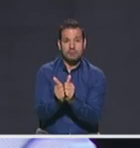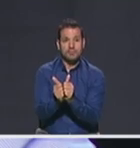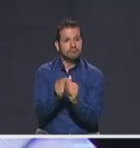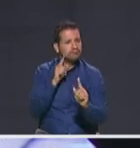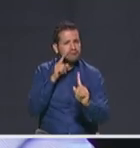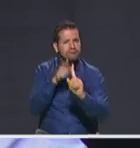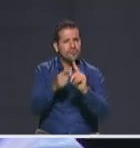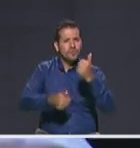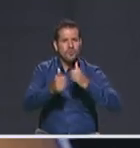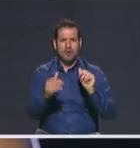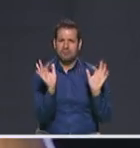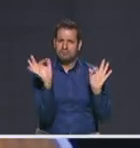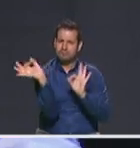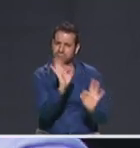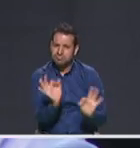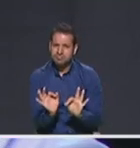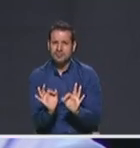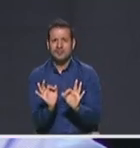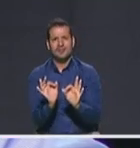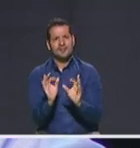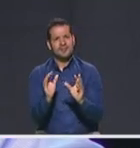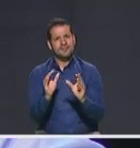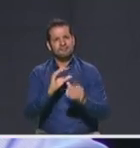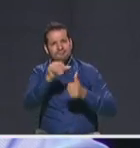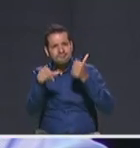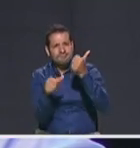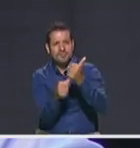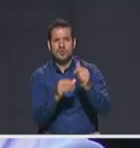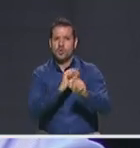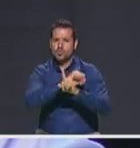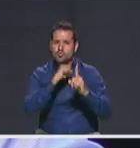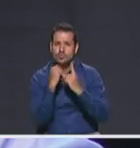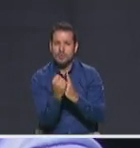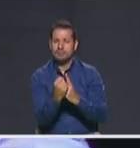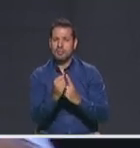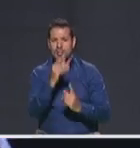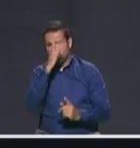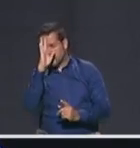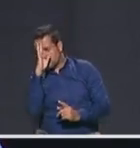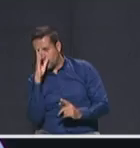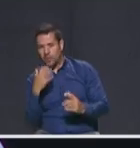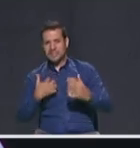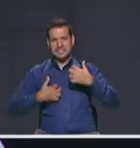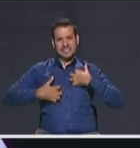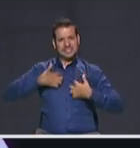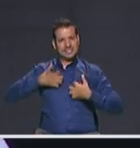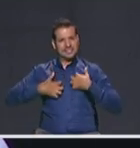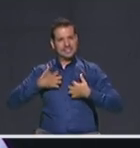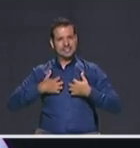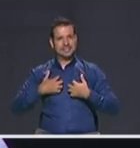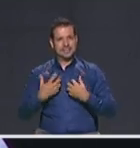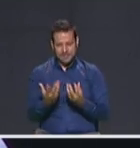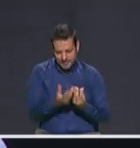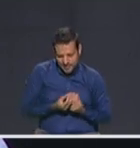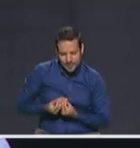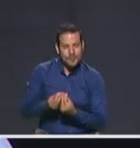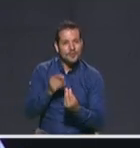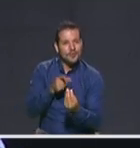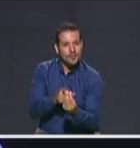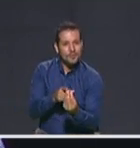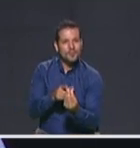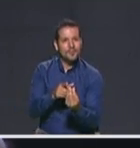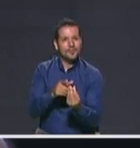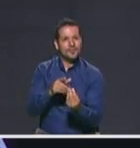de organizaciones sociales y eso es para que no quede duda, para que no quede duda que este es el equipo que Federico quiere que